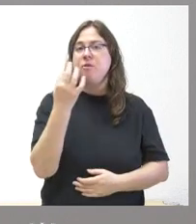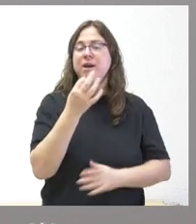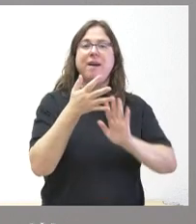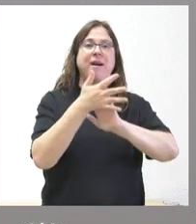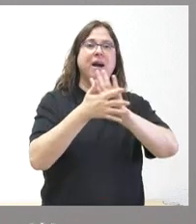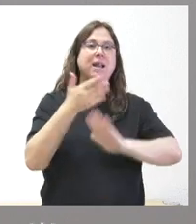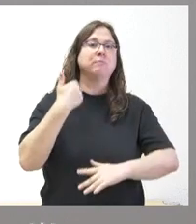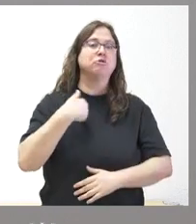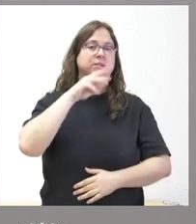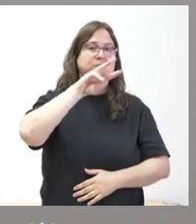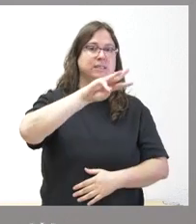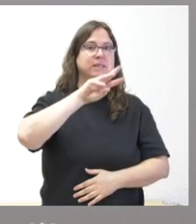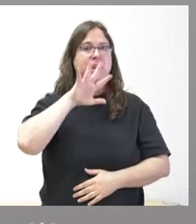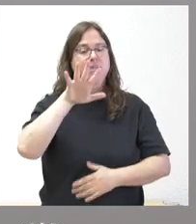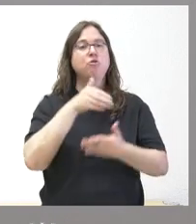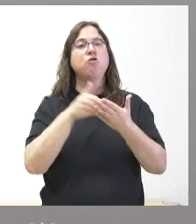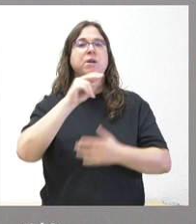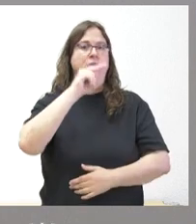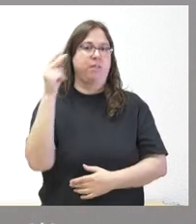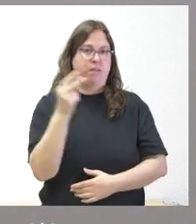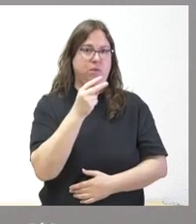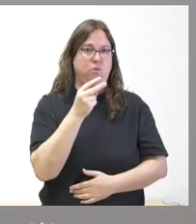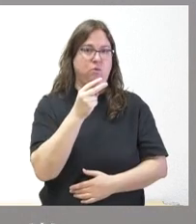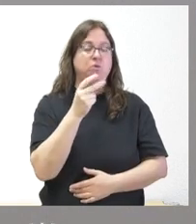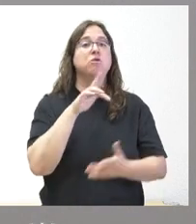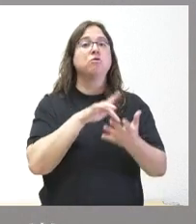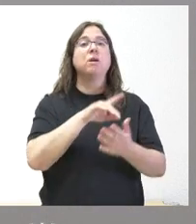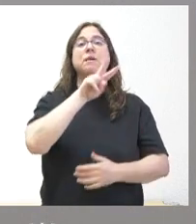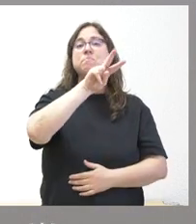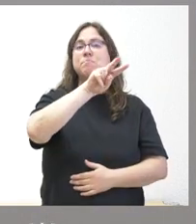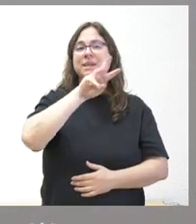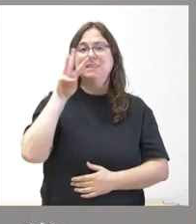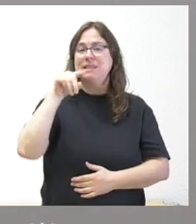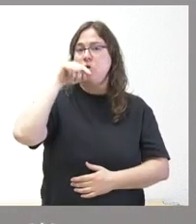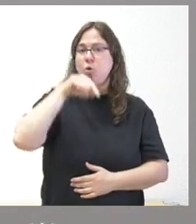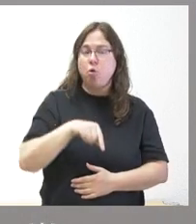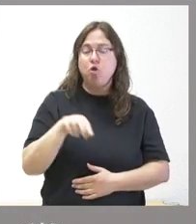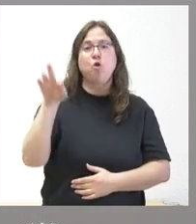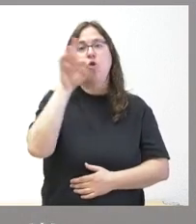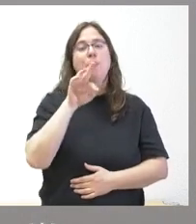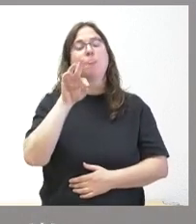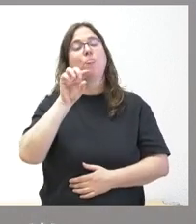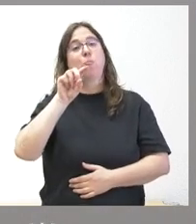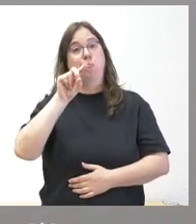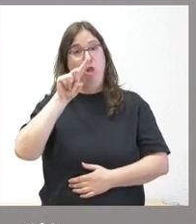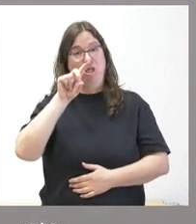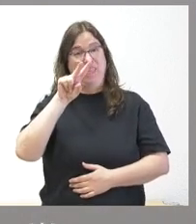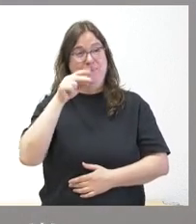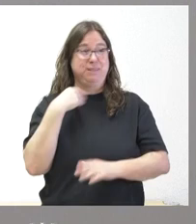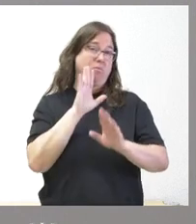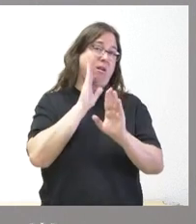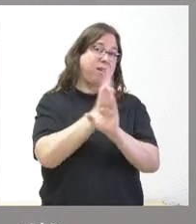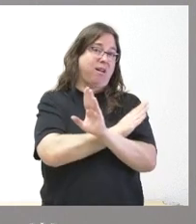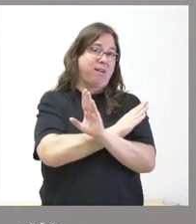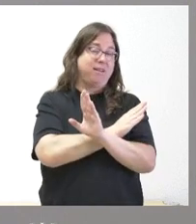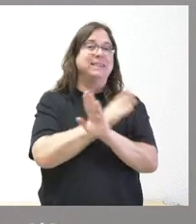de 35 millones de euros entre los 23 de hoy y los 12 de los primeros meses, con lo cual